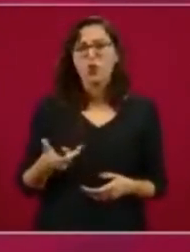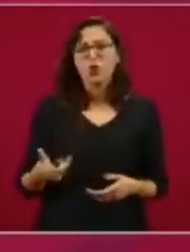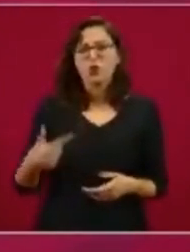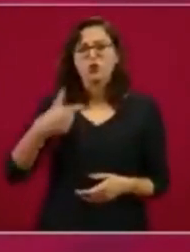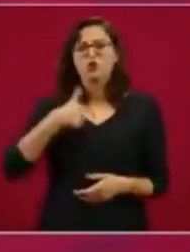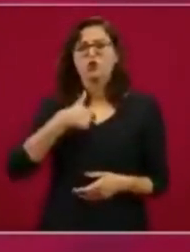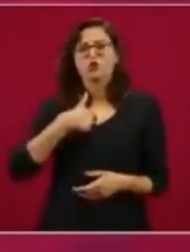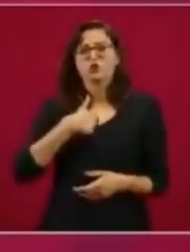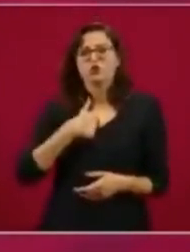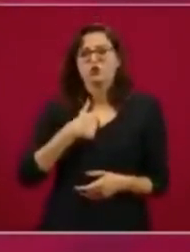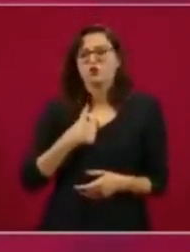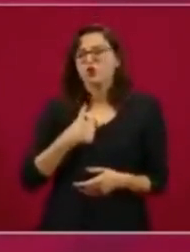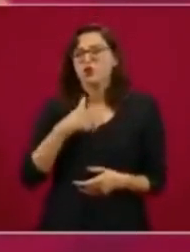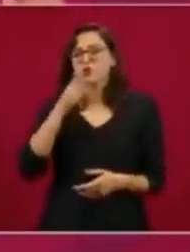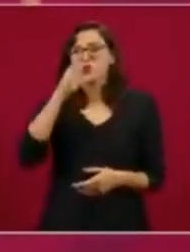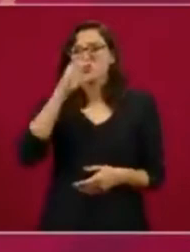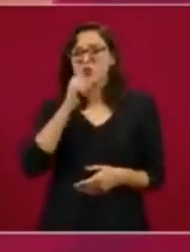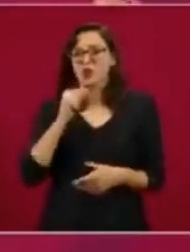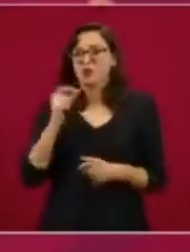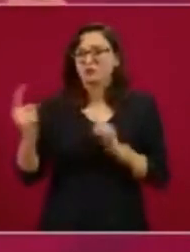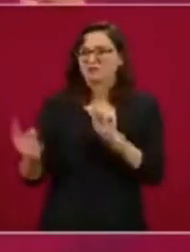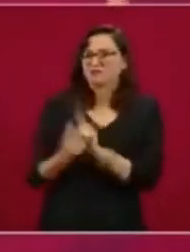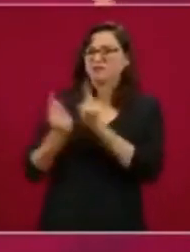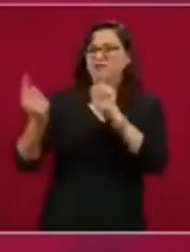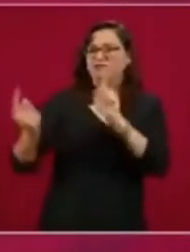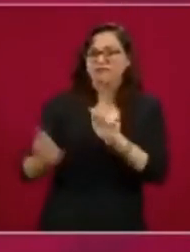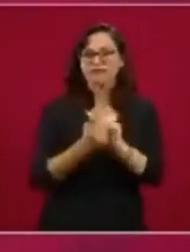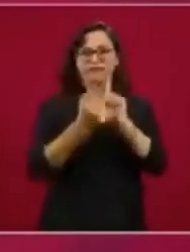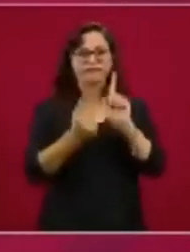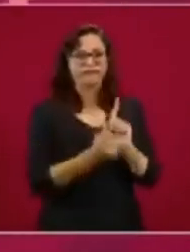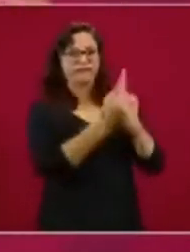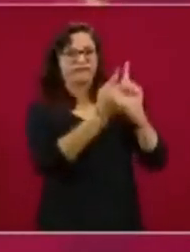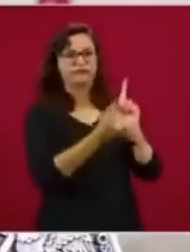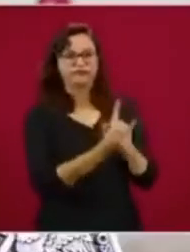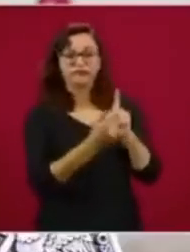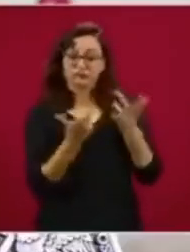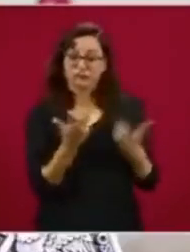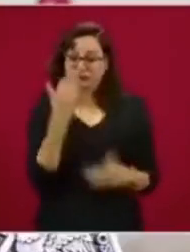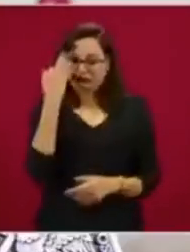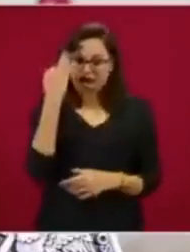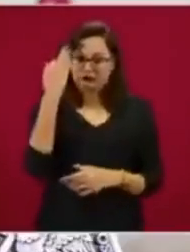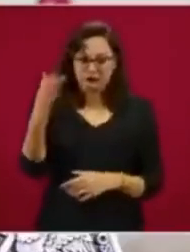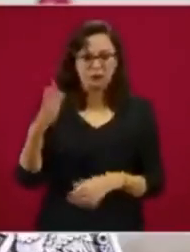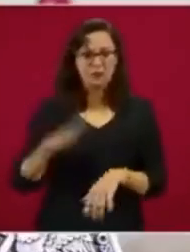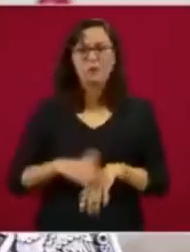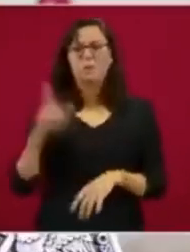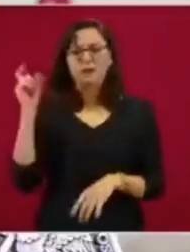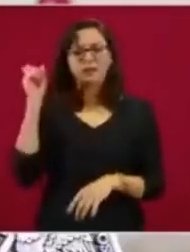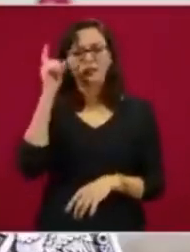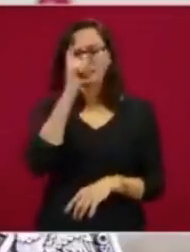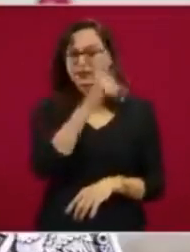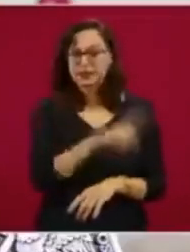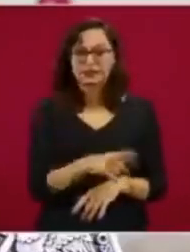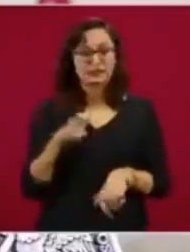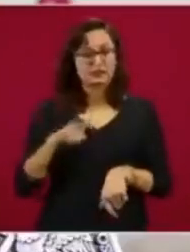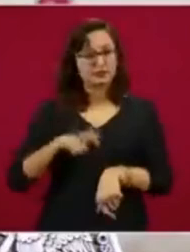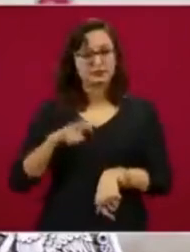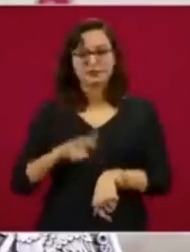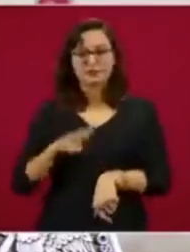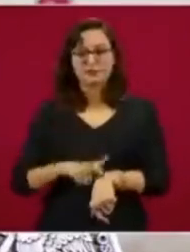tener entrevistas, lleva tiempo, me quita mucho tiempo.